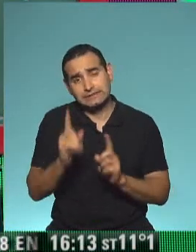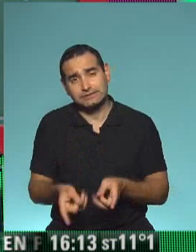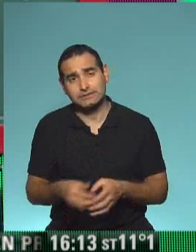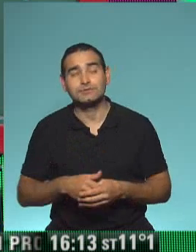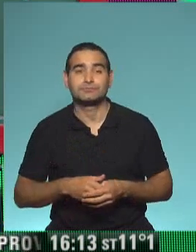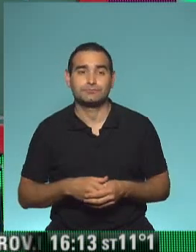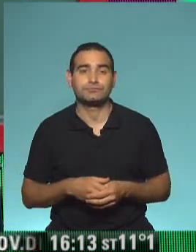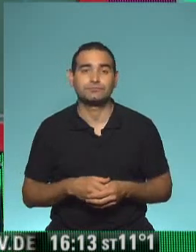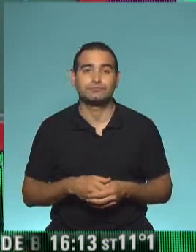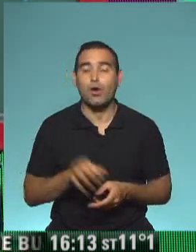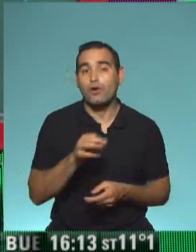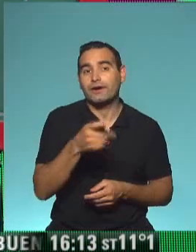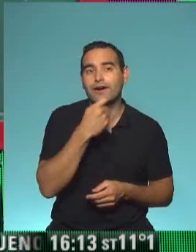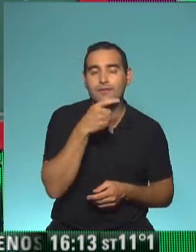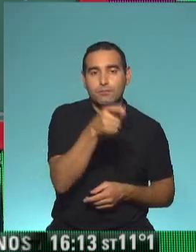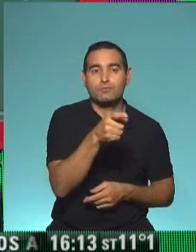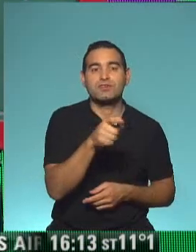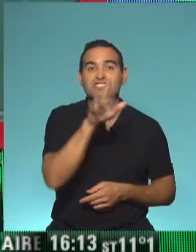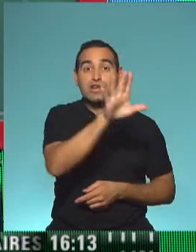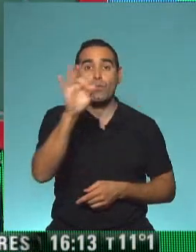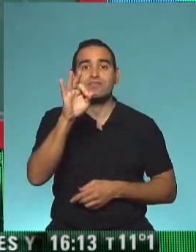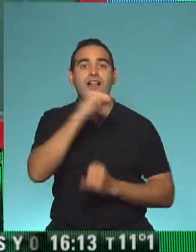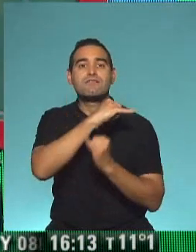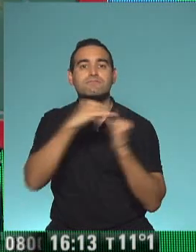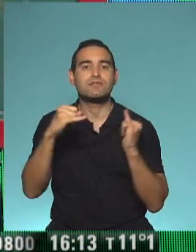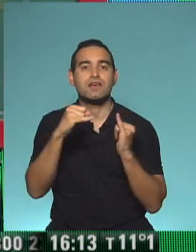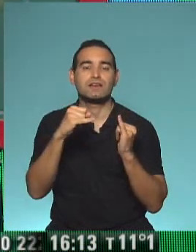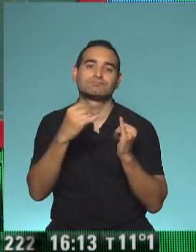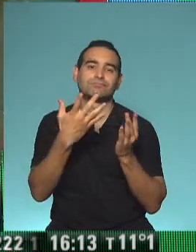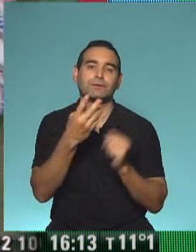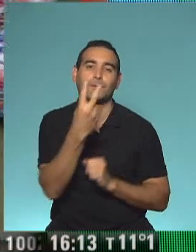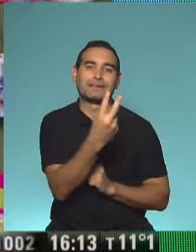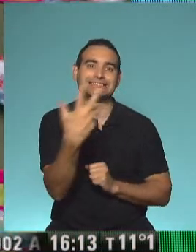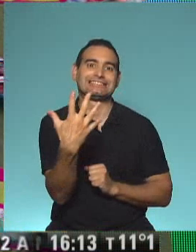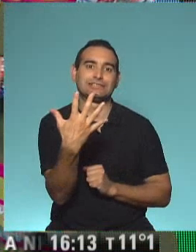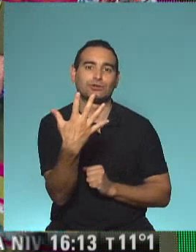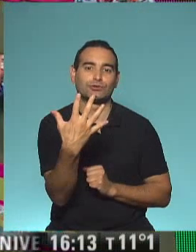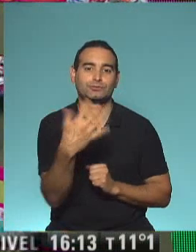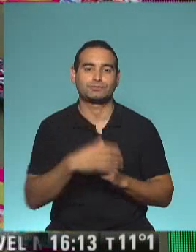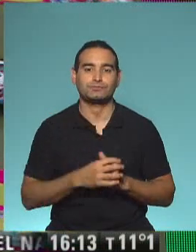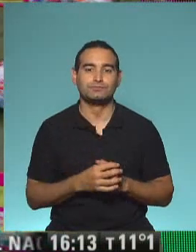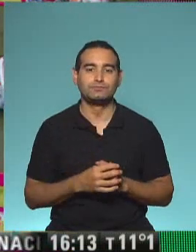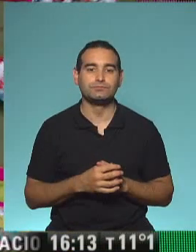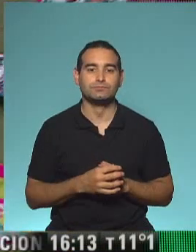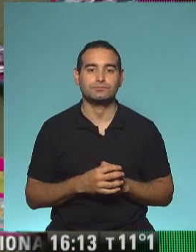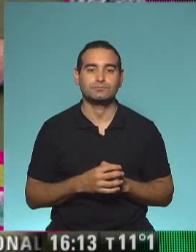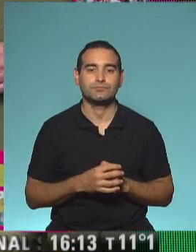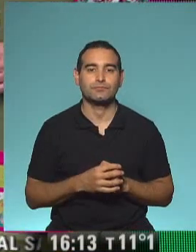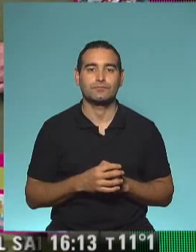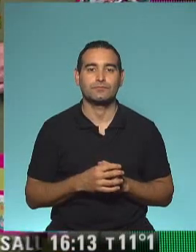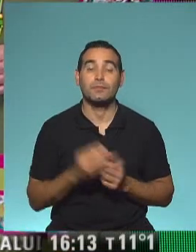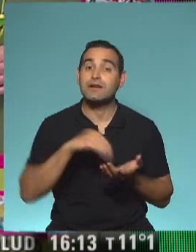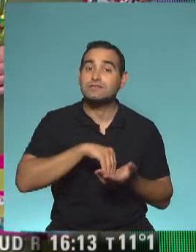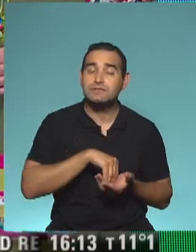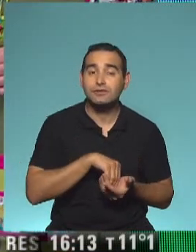sabemos, como siempre, que la mitad de 50 es 25. A 24 a 25, ¿no es cierto? ¿Y qué